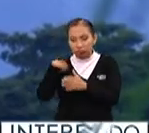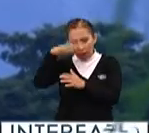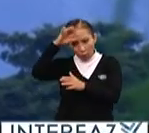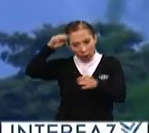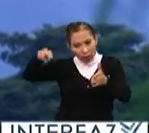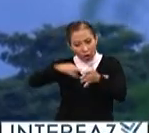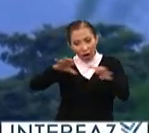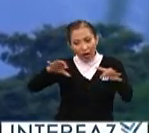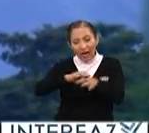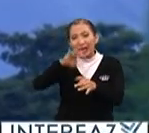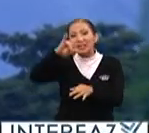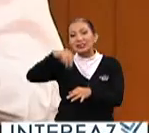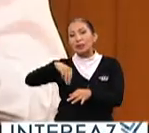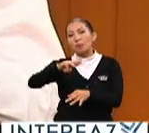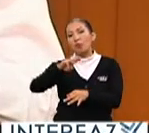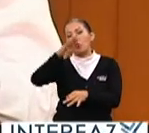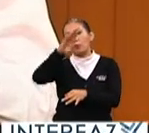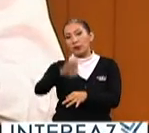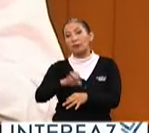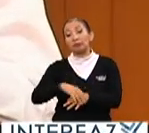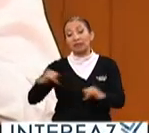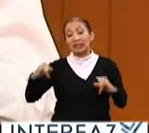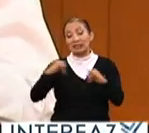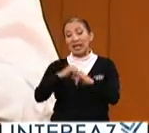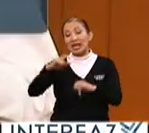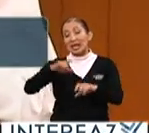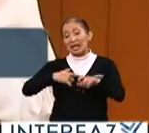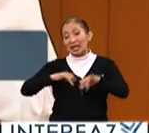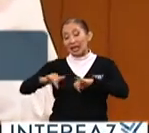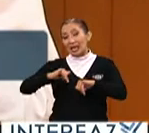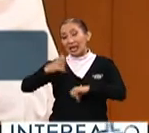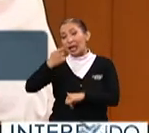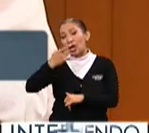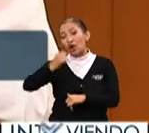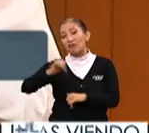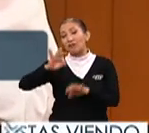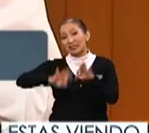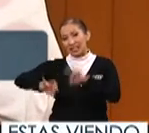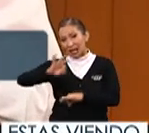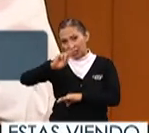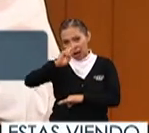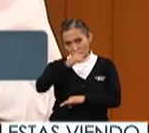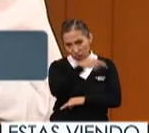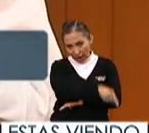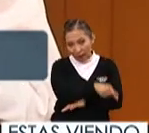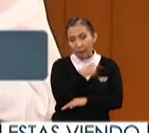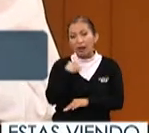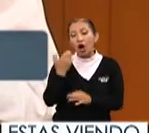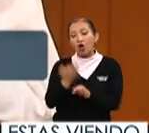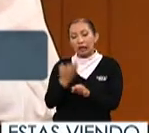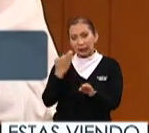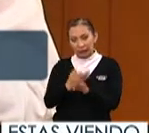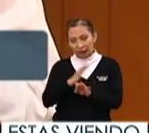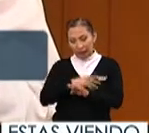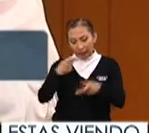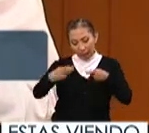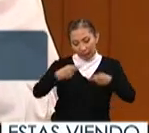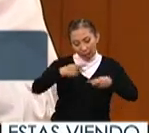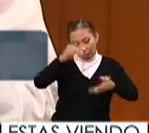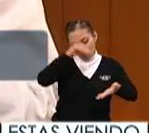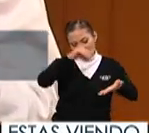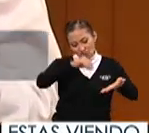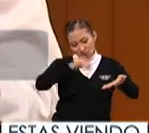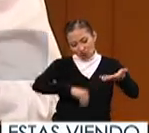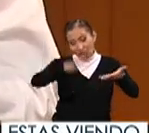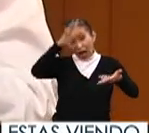convenio con el INSI BUME el Instituto de Geofísica de la Universidad Nacional está actualmente elaborando un